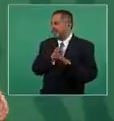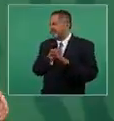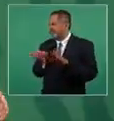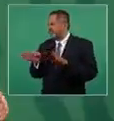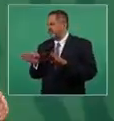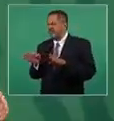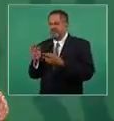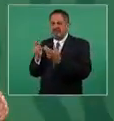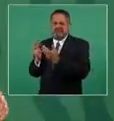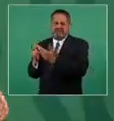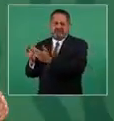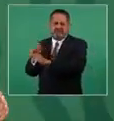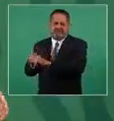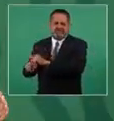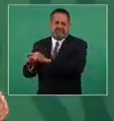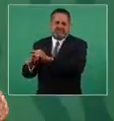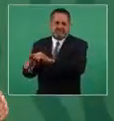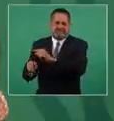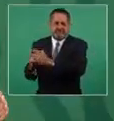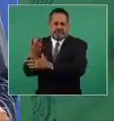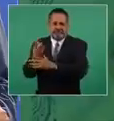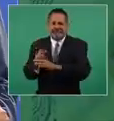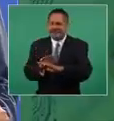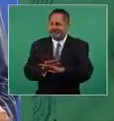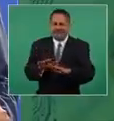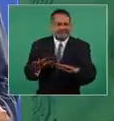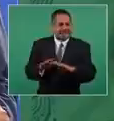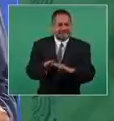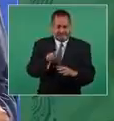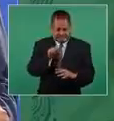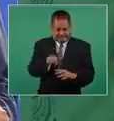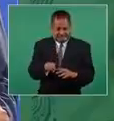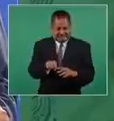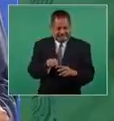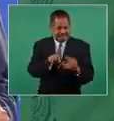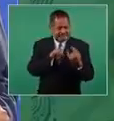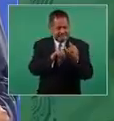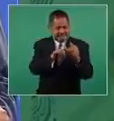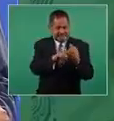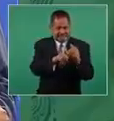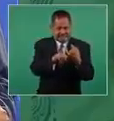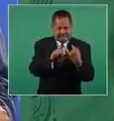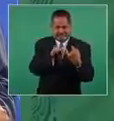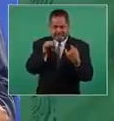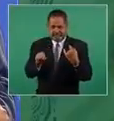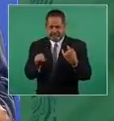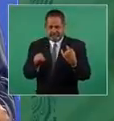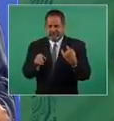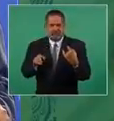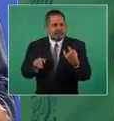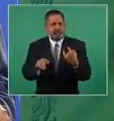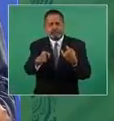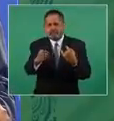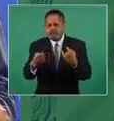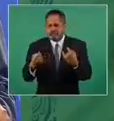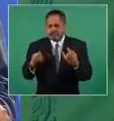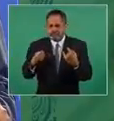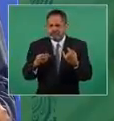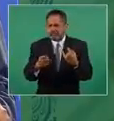ninguna reserva